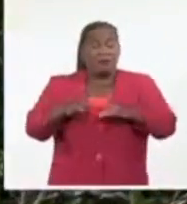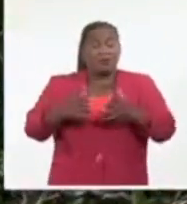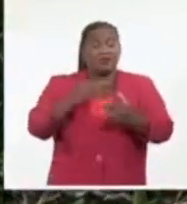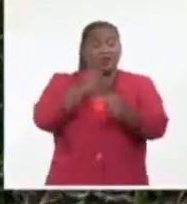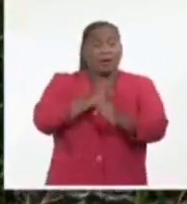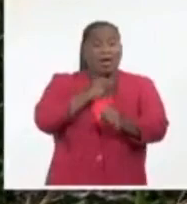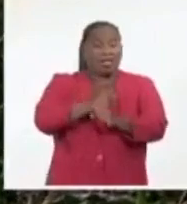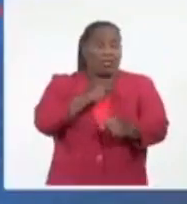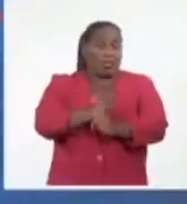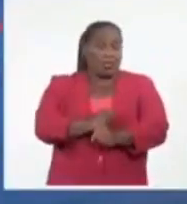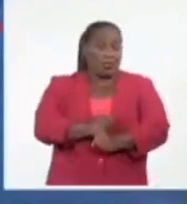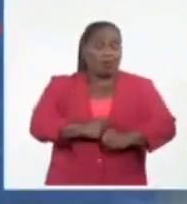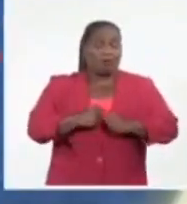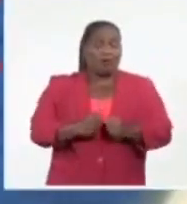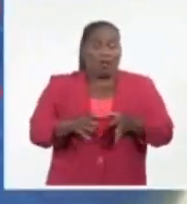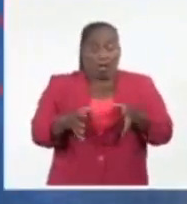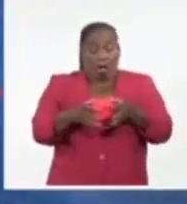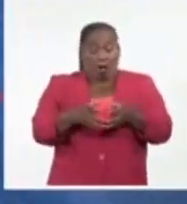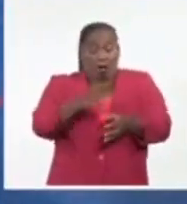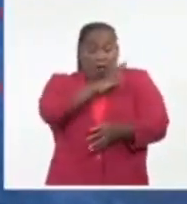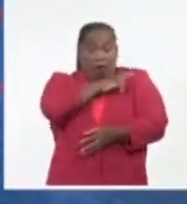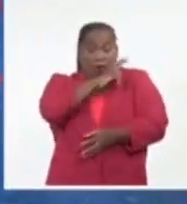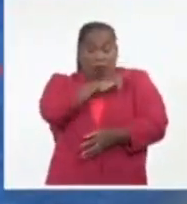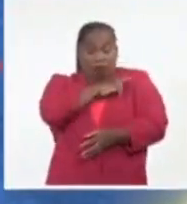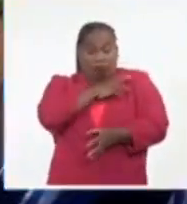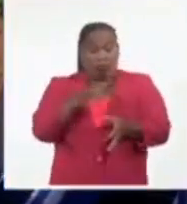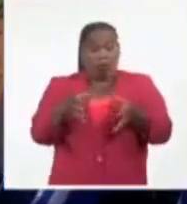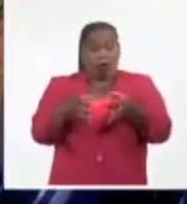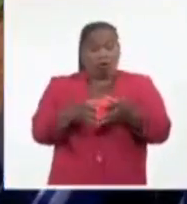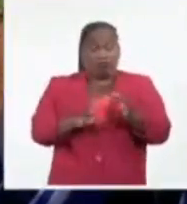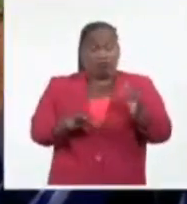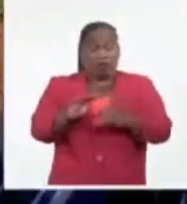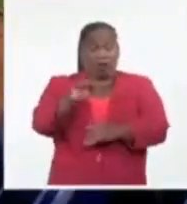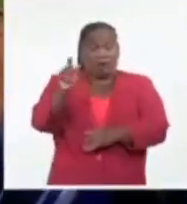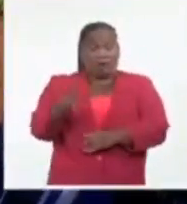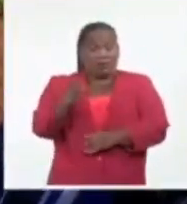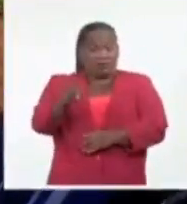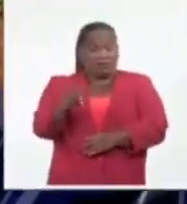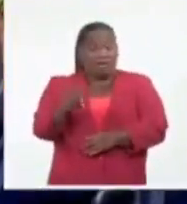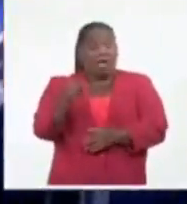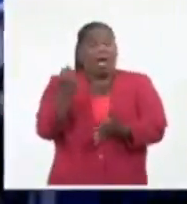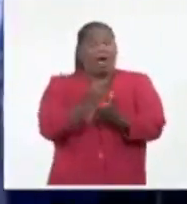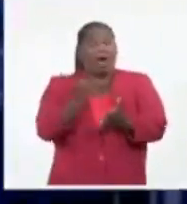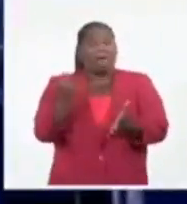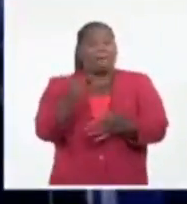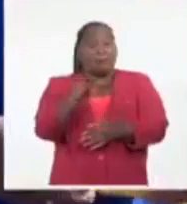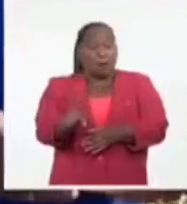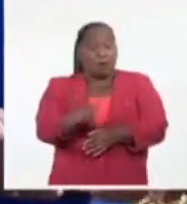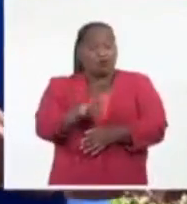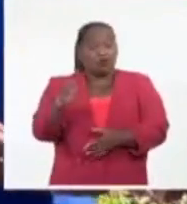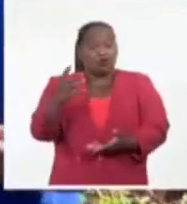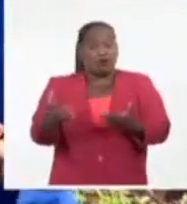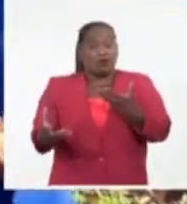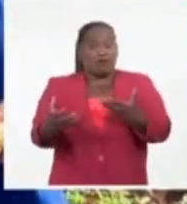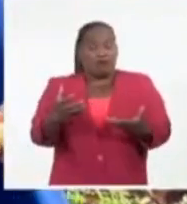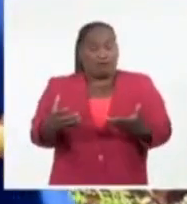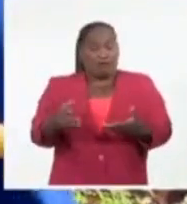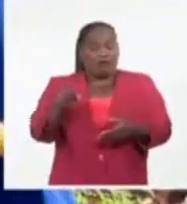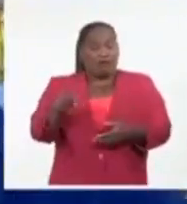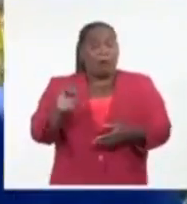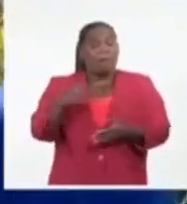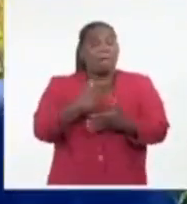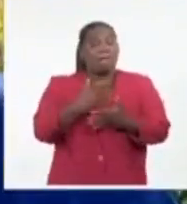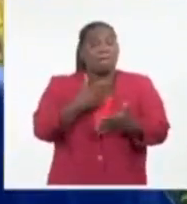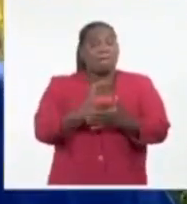trópico. El Comité Ejecutivo del Consejo de Ministros aprobó en la provincia de Cienfuegos la empresa mixta Porcien S.A. dedicada a la